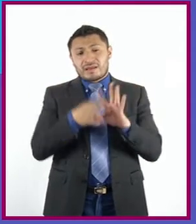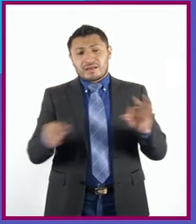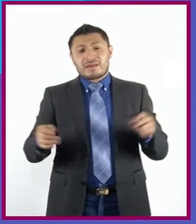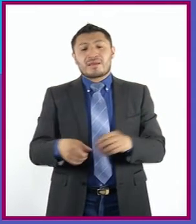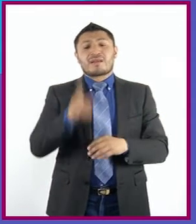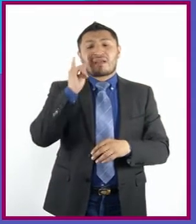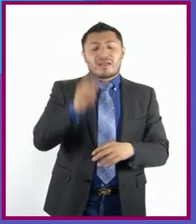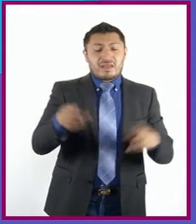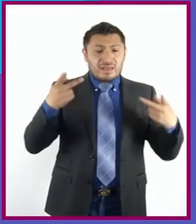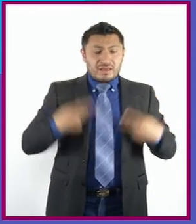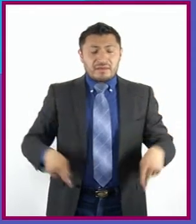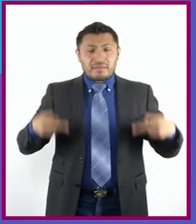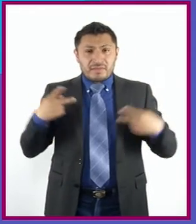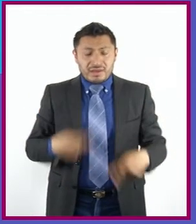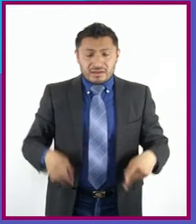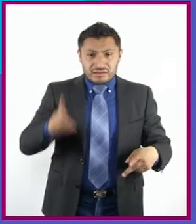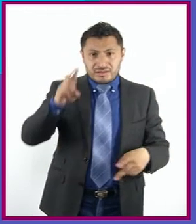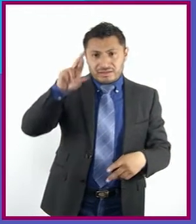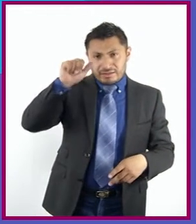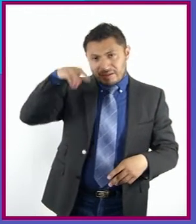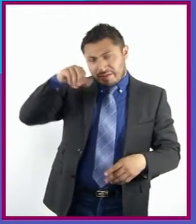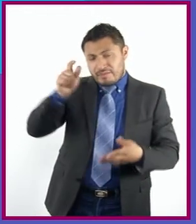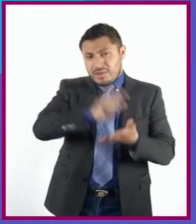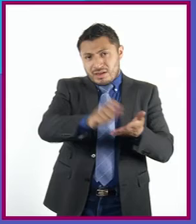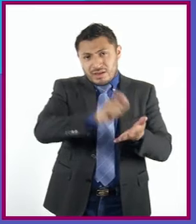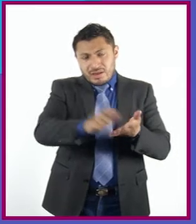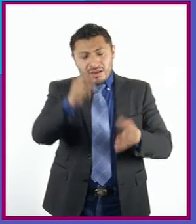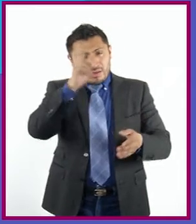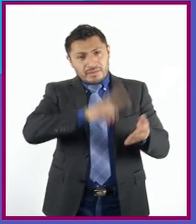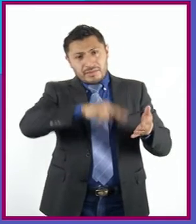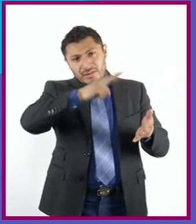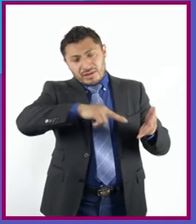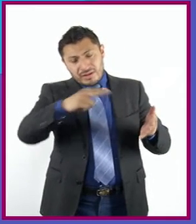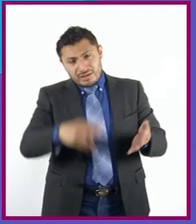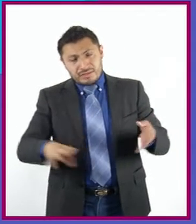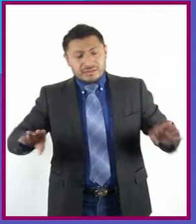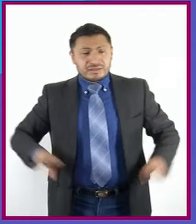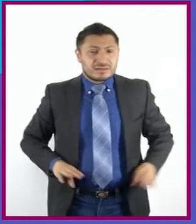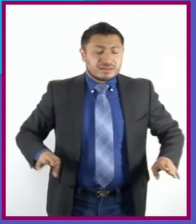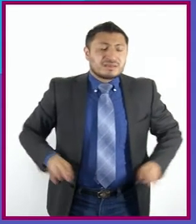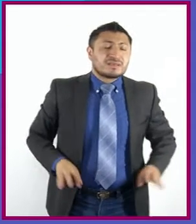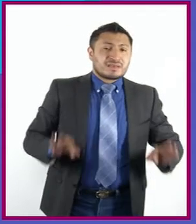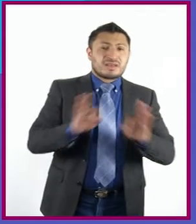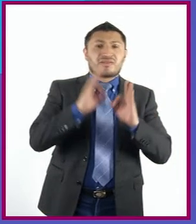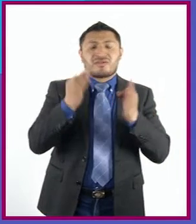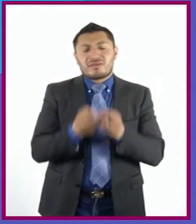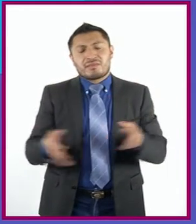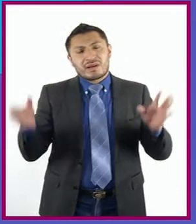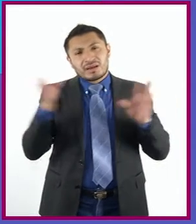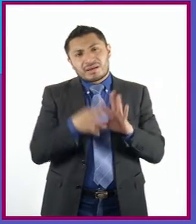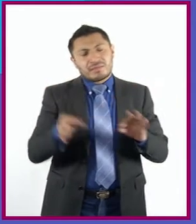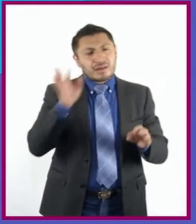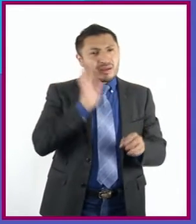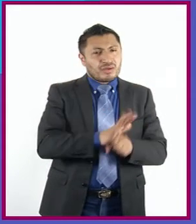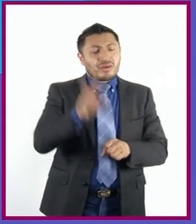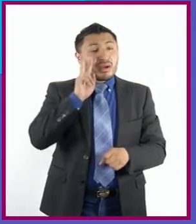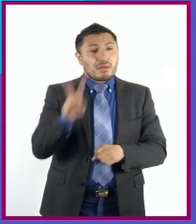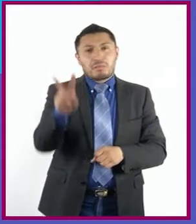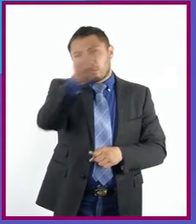Los dramaturgos siempre pintan los decorados mediante descripciones de lo que se ve en la escena.